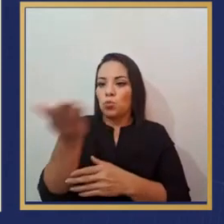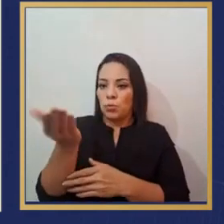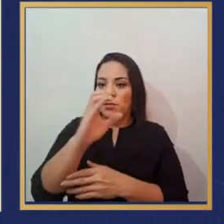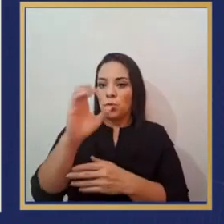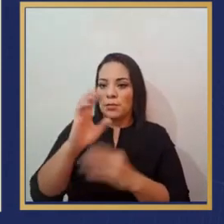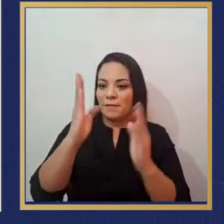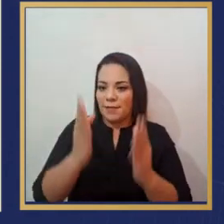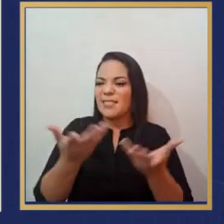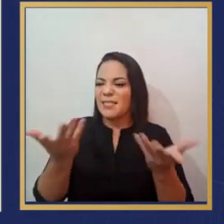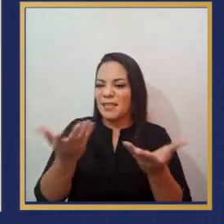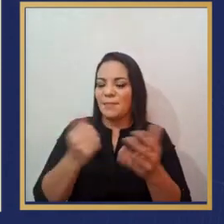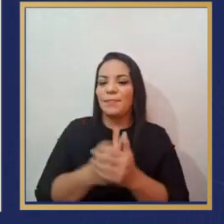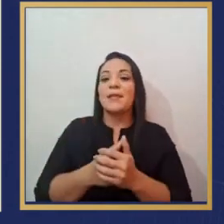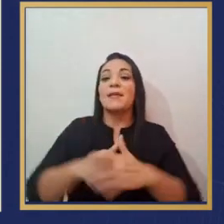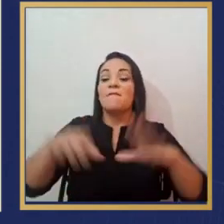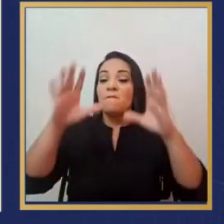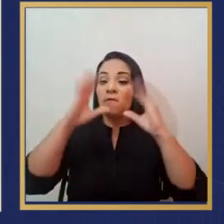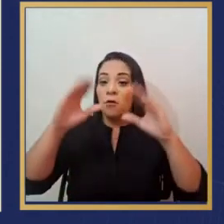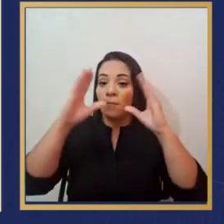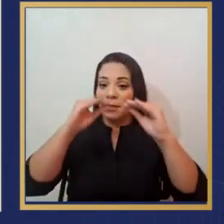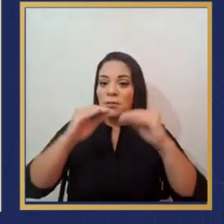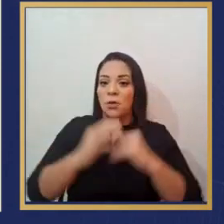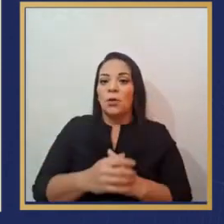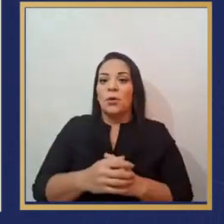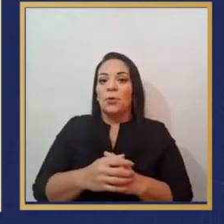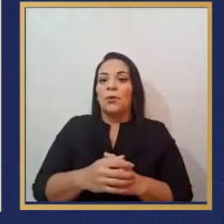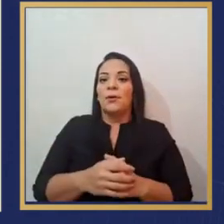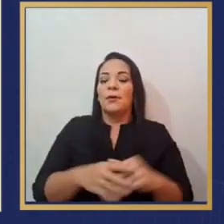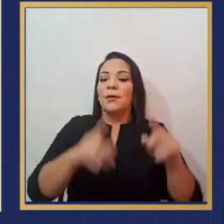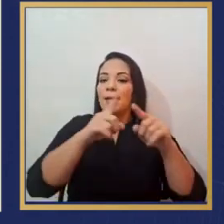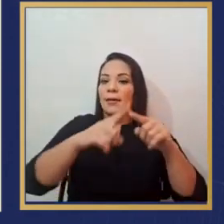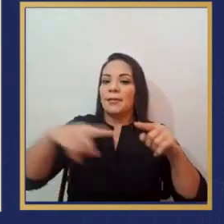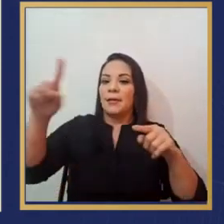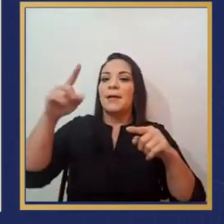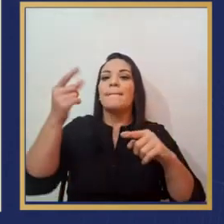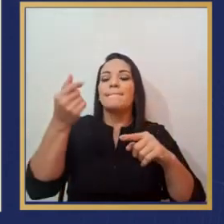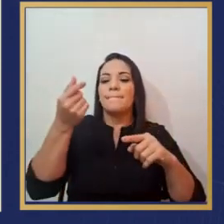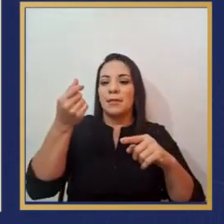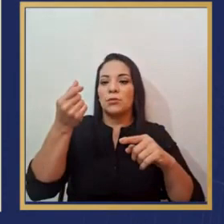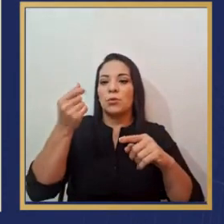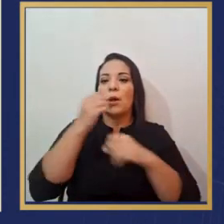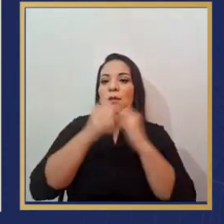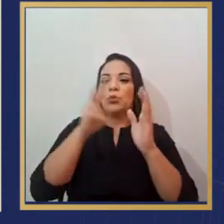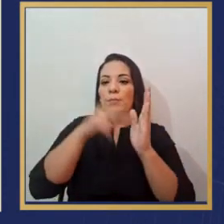la información sobre el crecimiento en los precios de 2023.